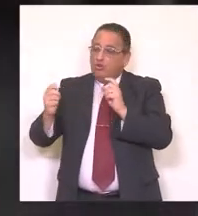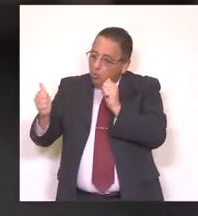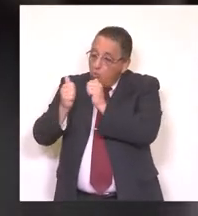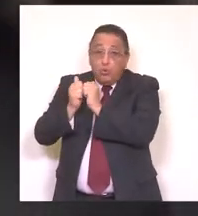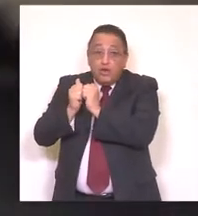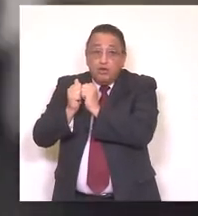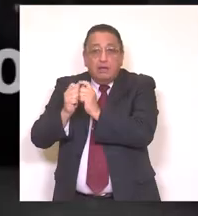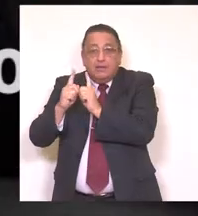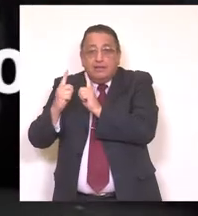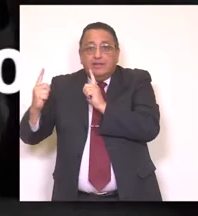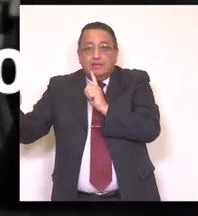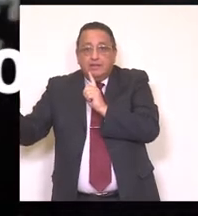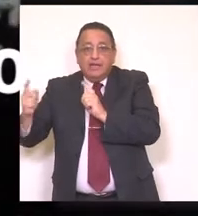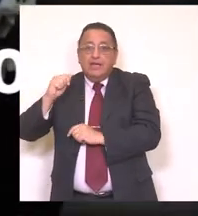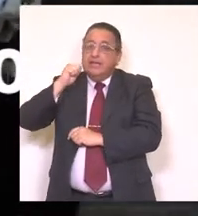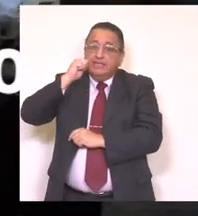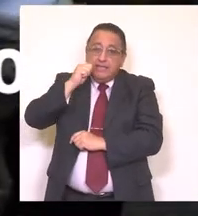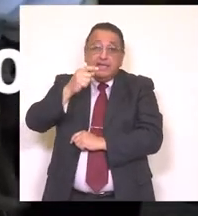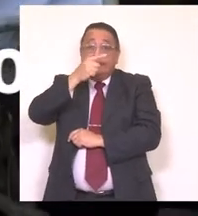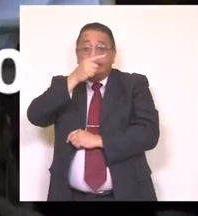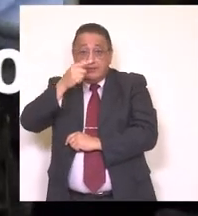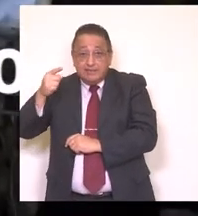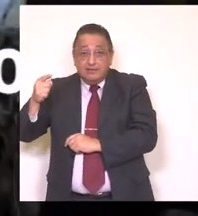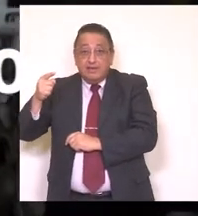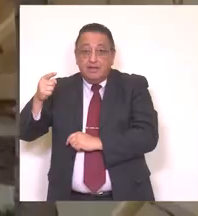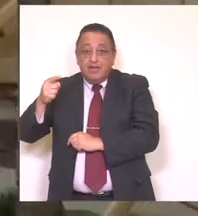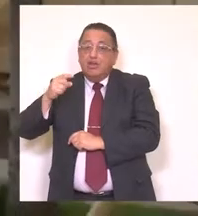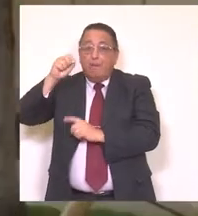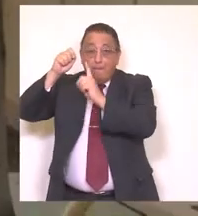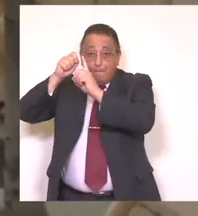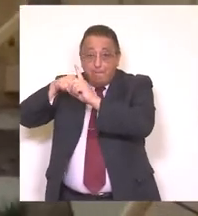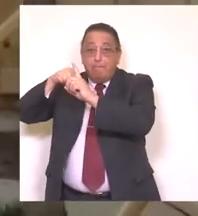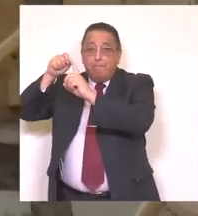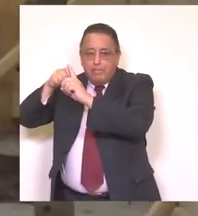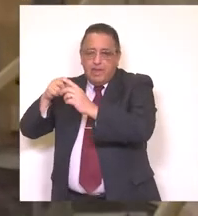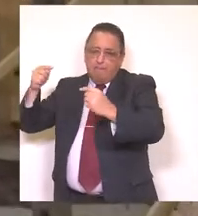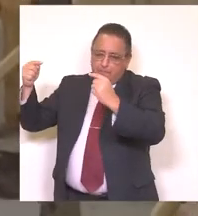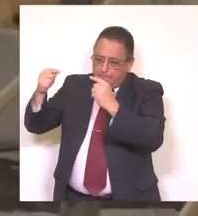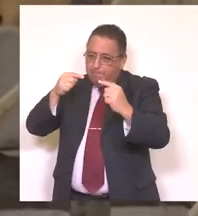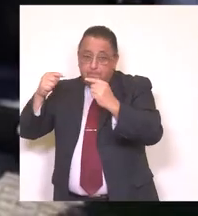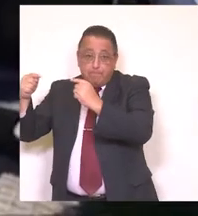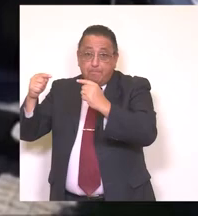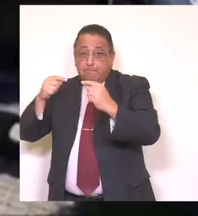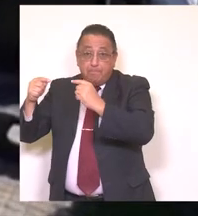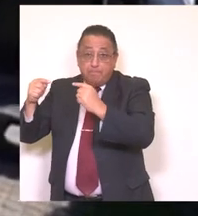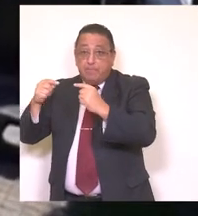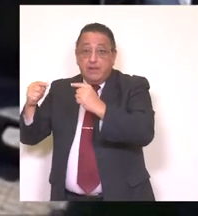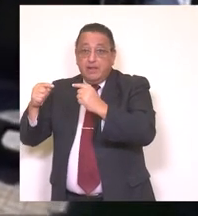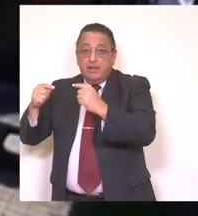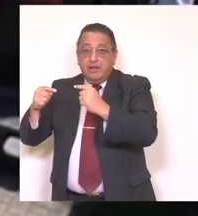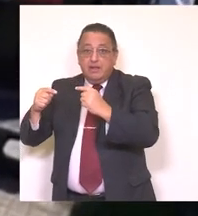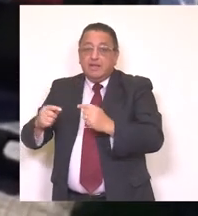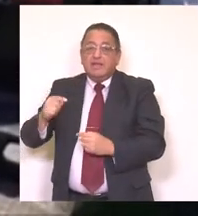distanciarnos. Llevamos días, semanas y otros meses peleando contra este invisible rival